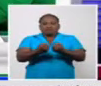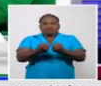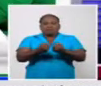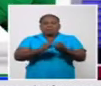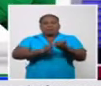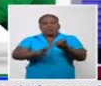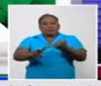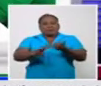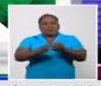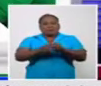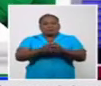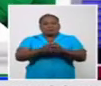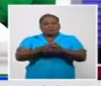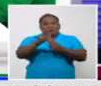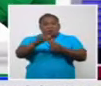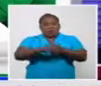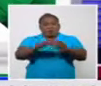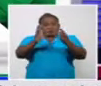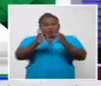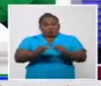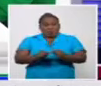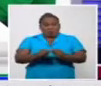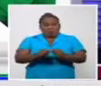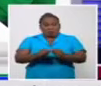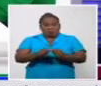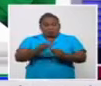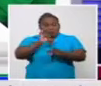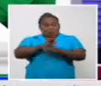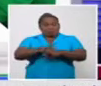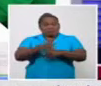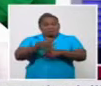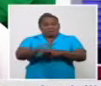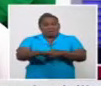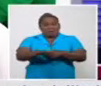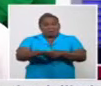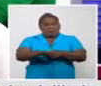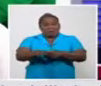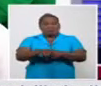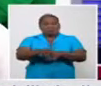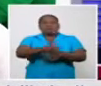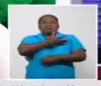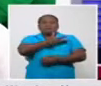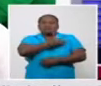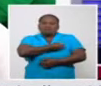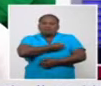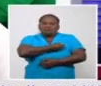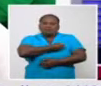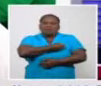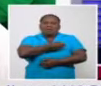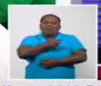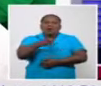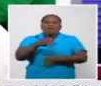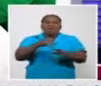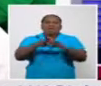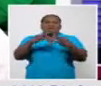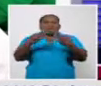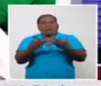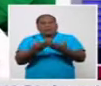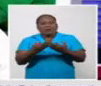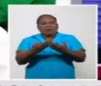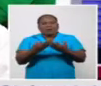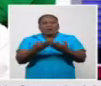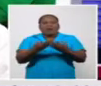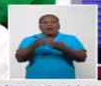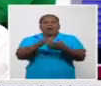resultados comenzamos nuevamente, dando las condolencias y a las familias, a los familiares,